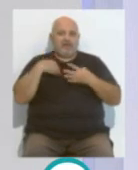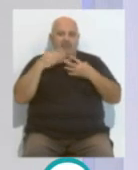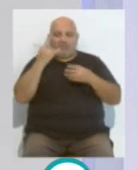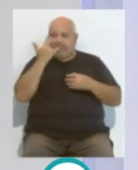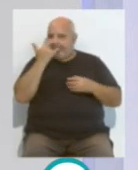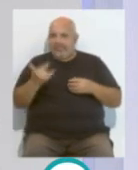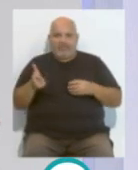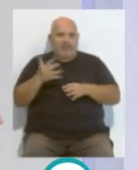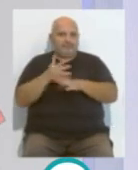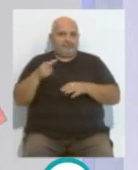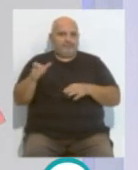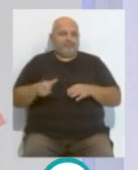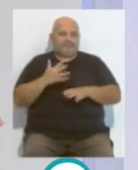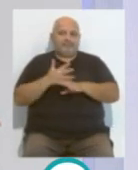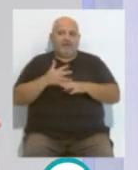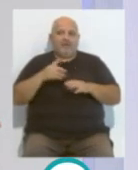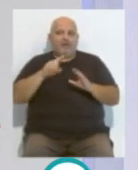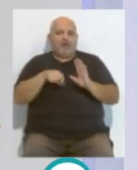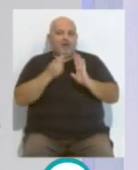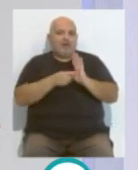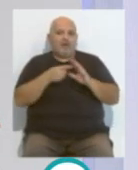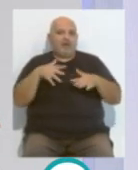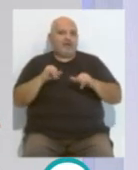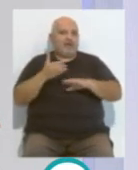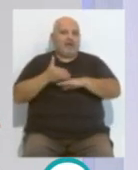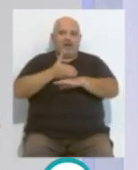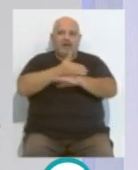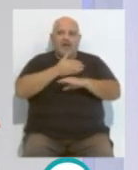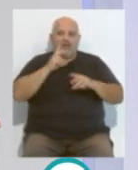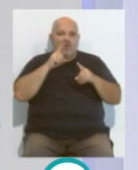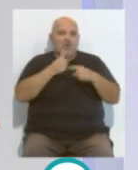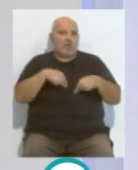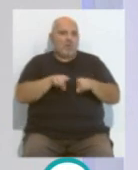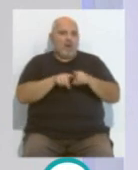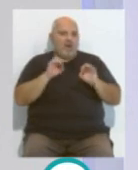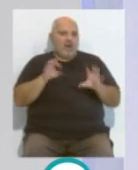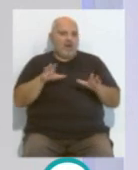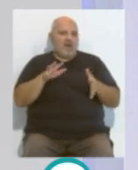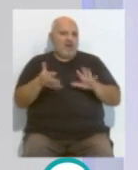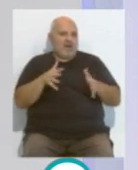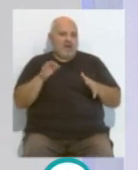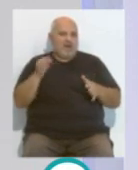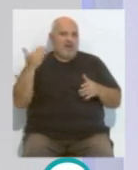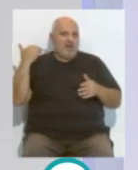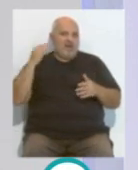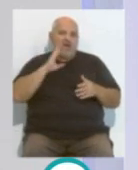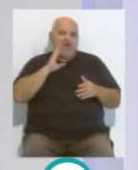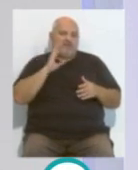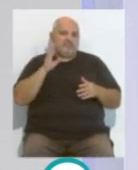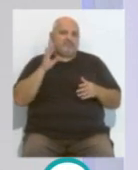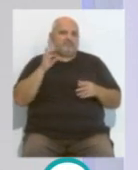fascinado creo que nadie hemos visto algo igual como como han salido